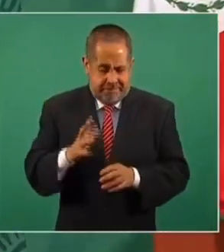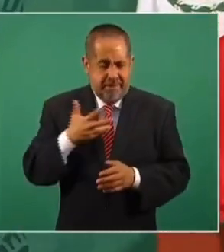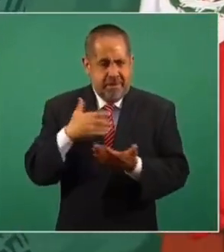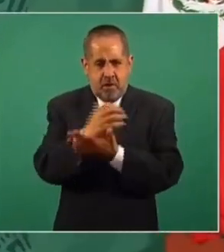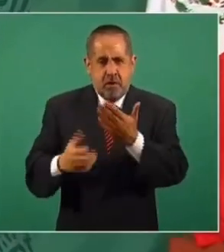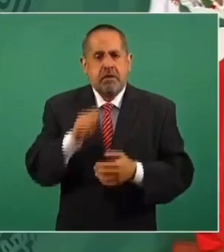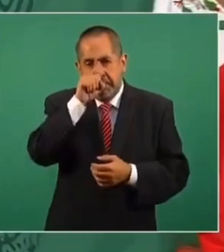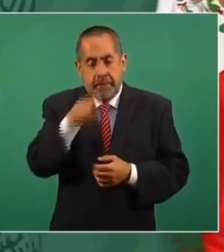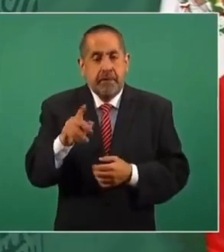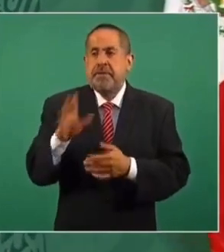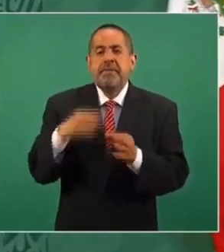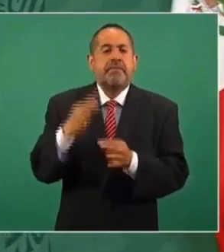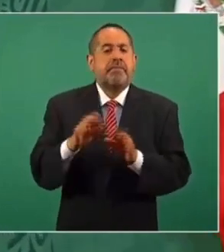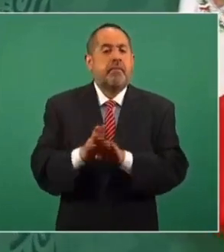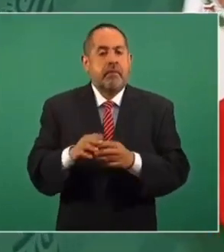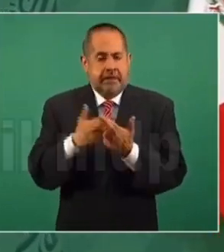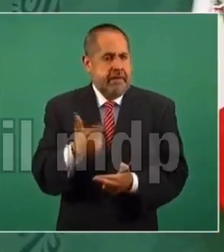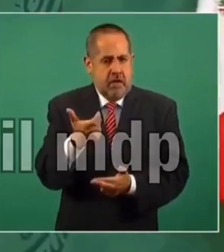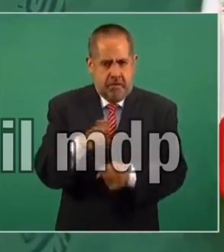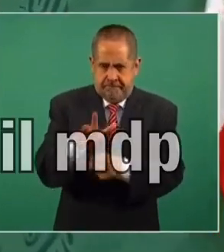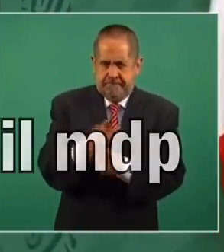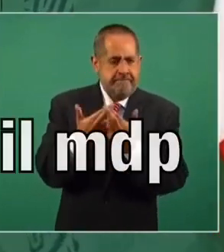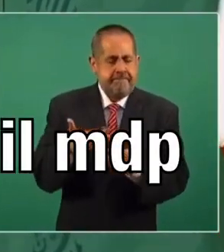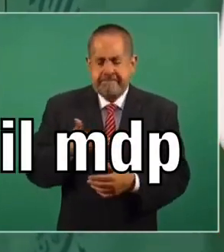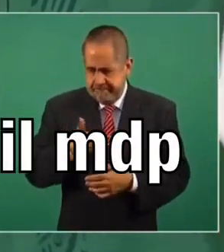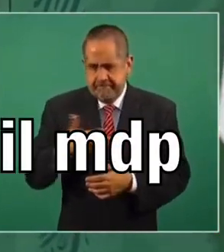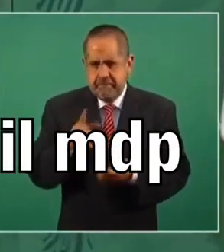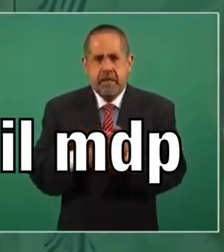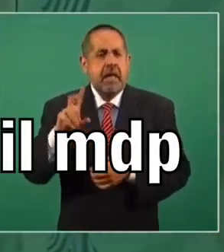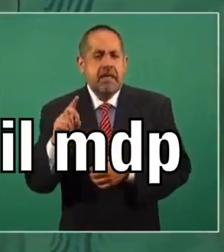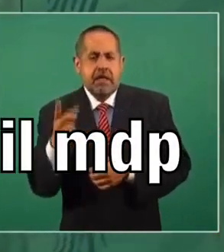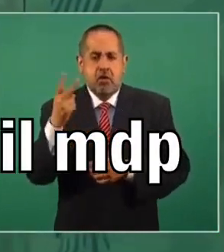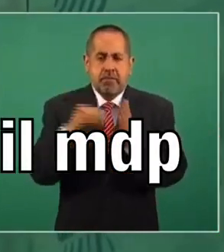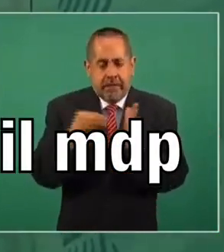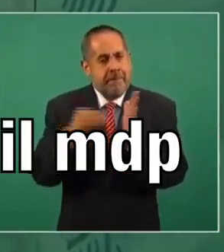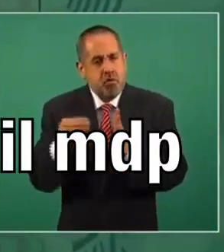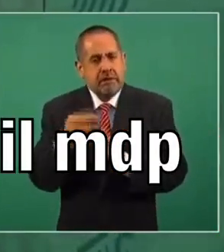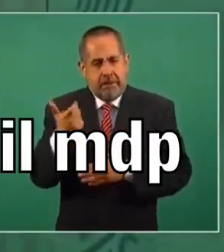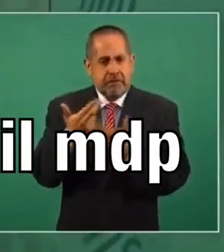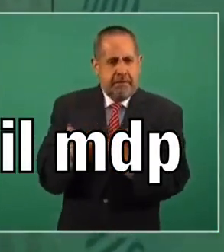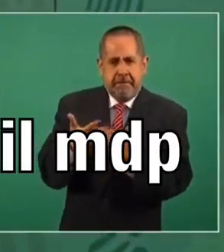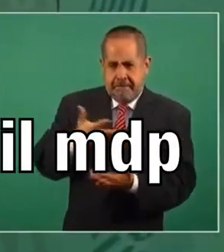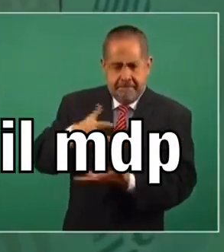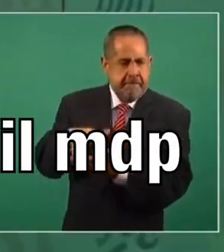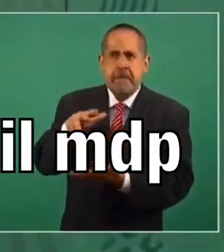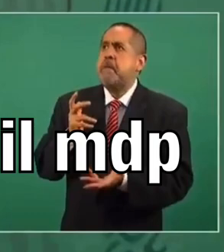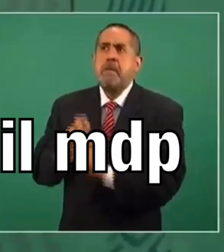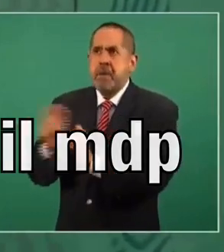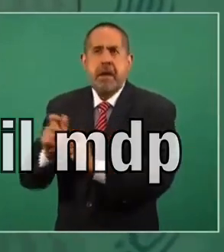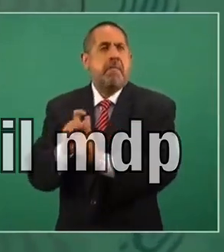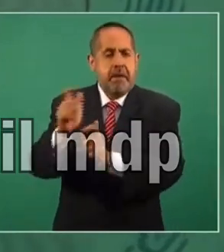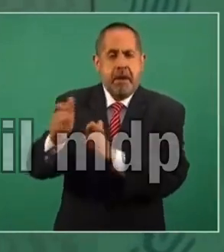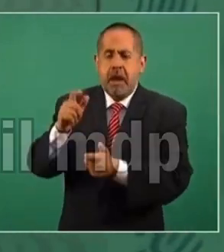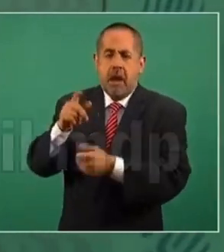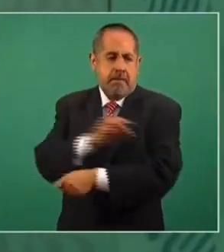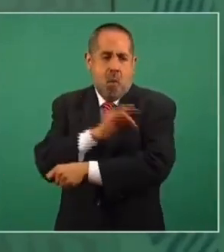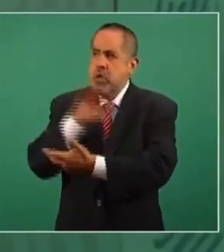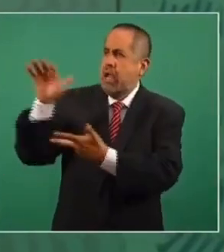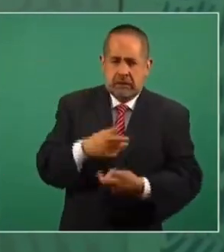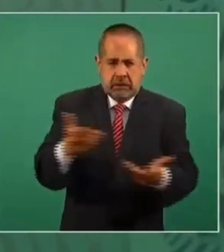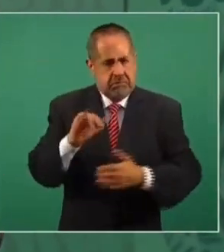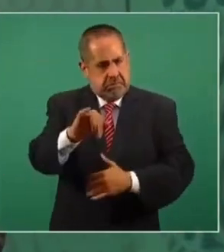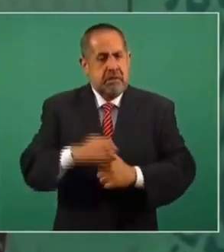ya se dispone de los recursos, he hablado de 32 mil millones de pesos que tenemos destinados para las vacunas,